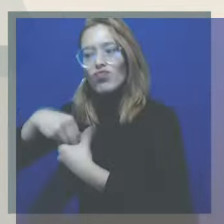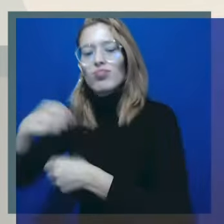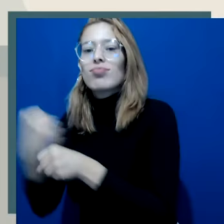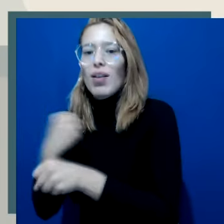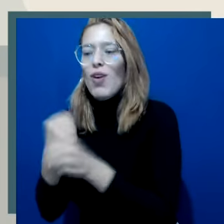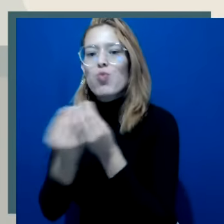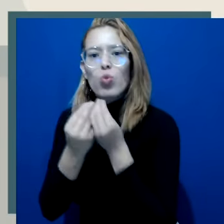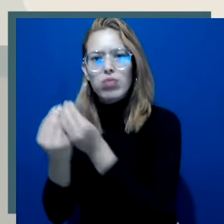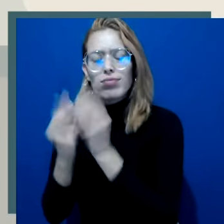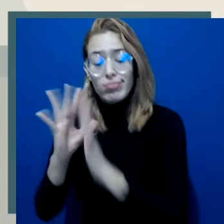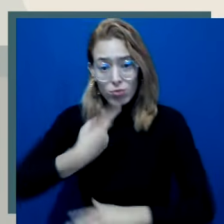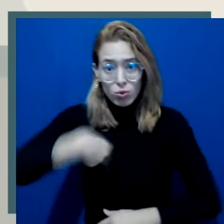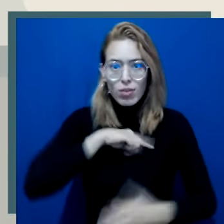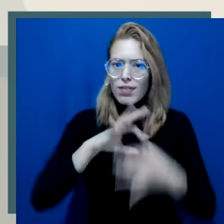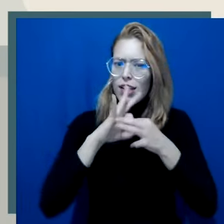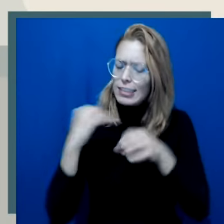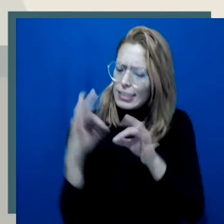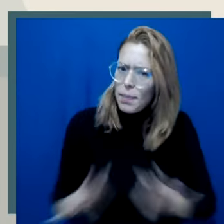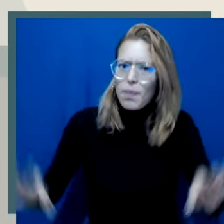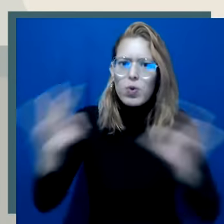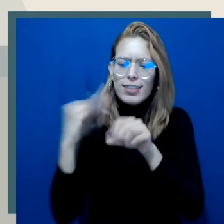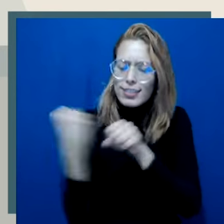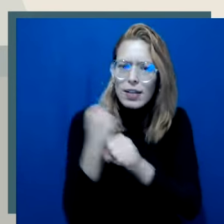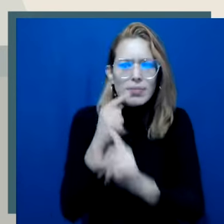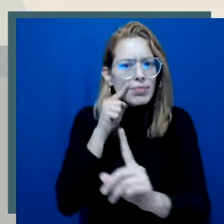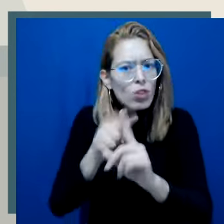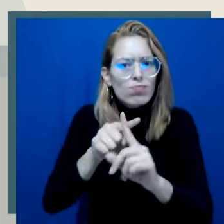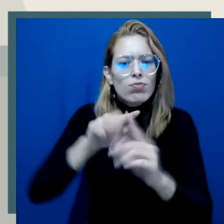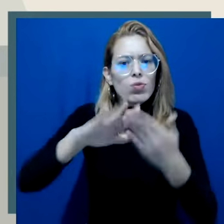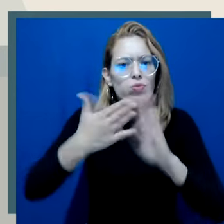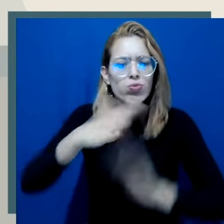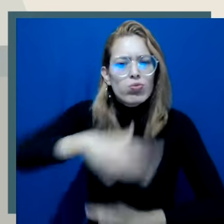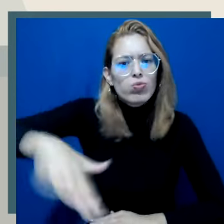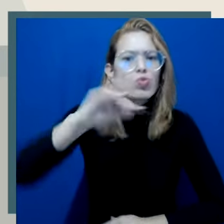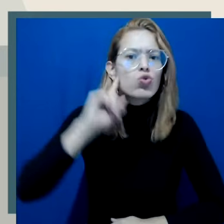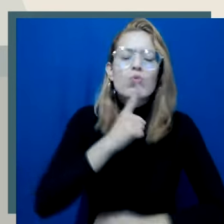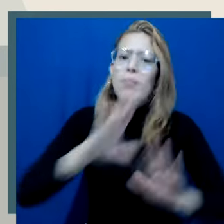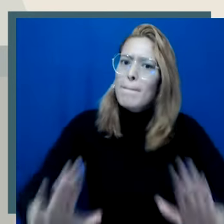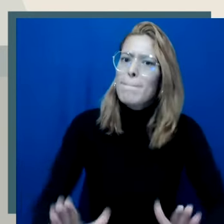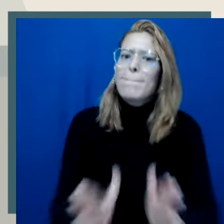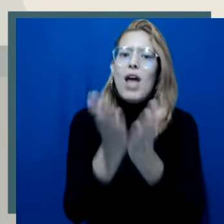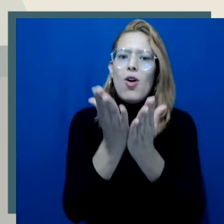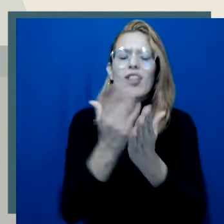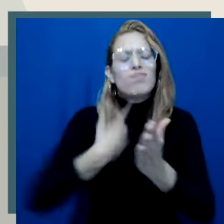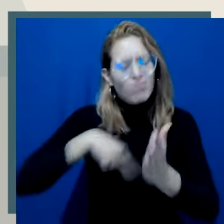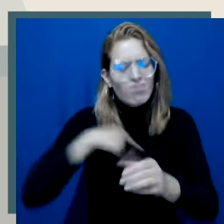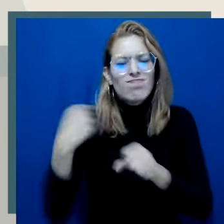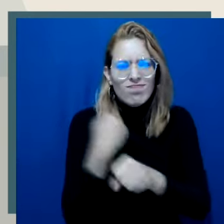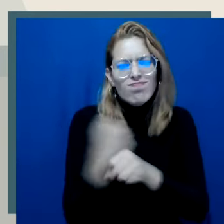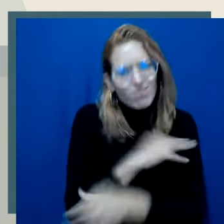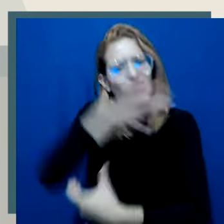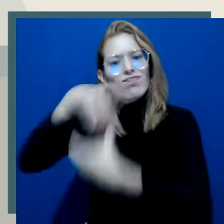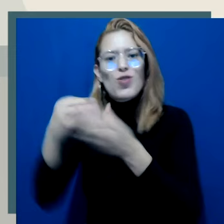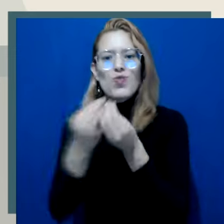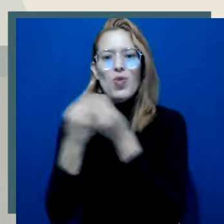Como federación, nuestro compromiso es trabajar de manera permanente por los derechos de las personas sordas de Colombia y lo